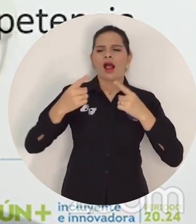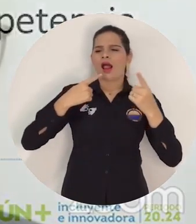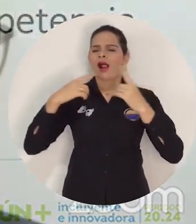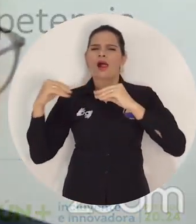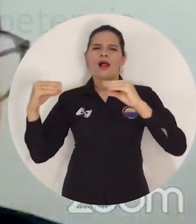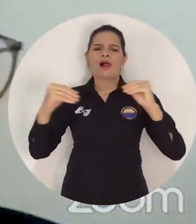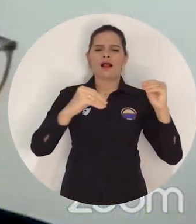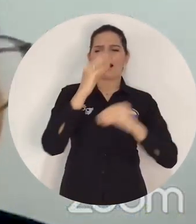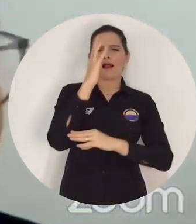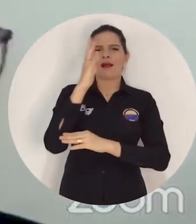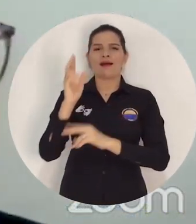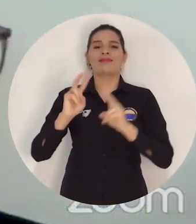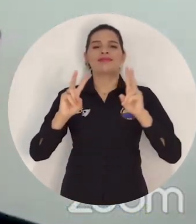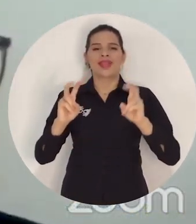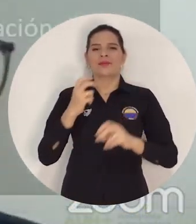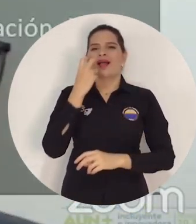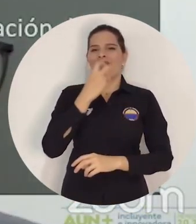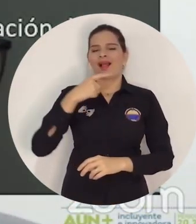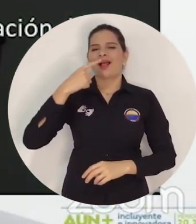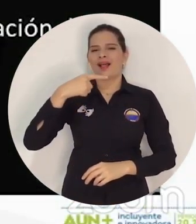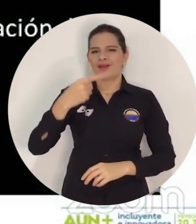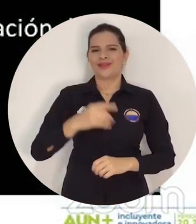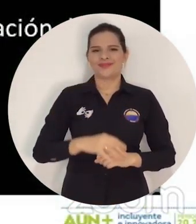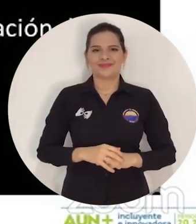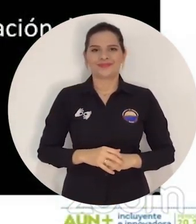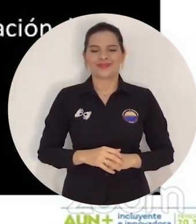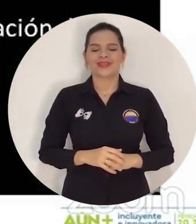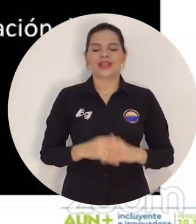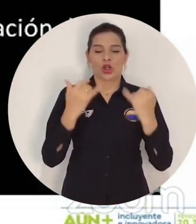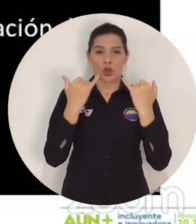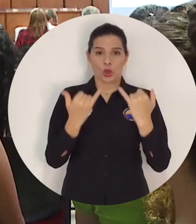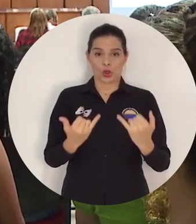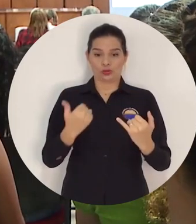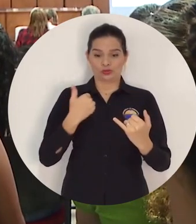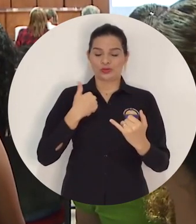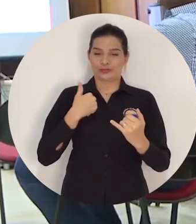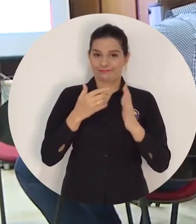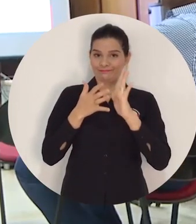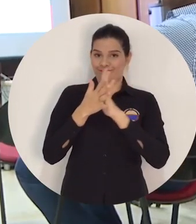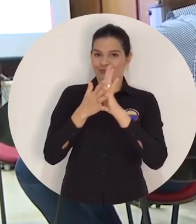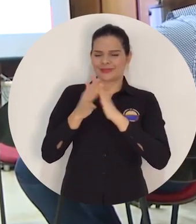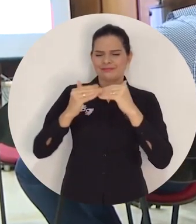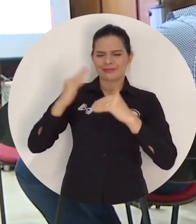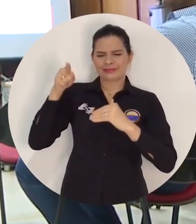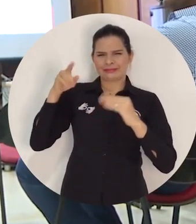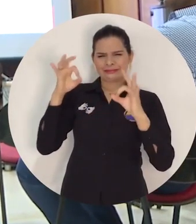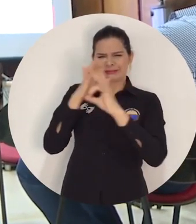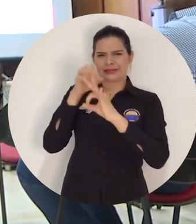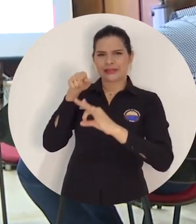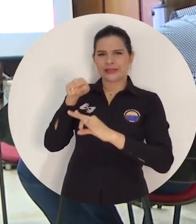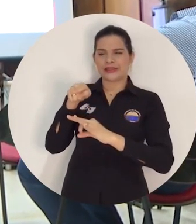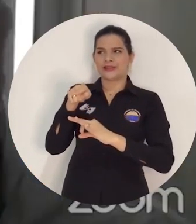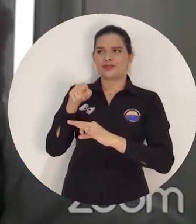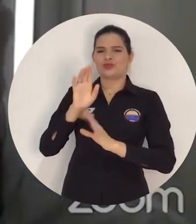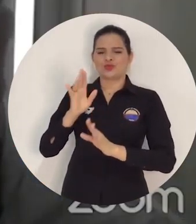encargadas de formar a los docentes y que todas las instituciones, ya sean de educación superior o de